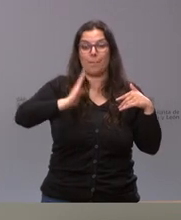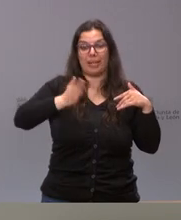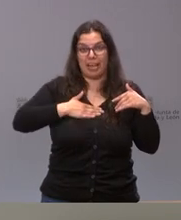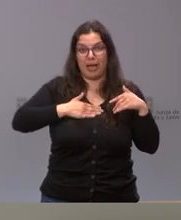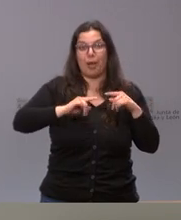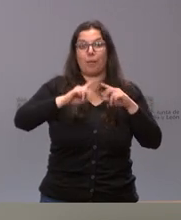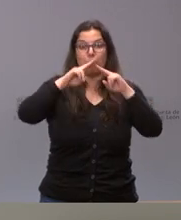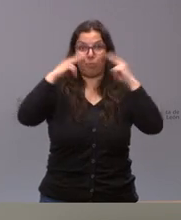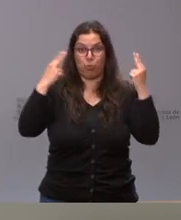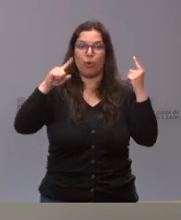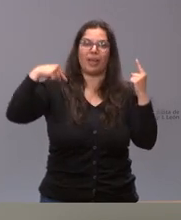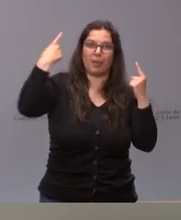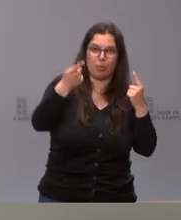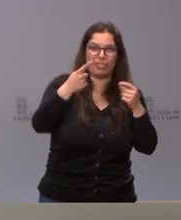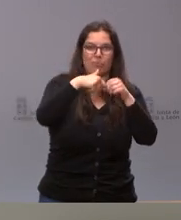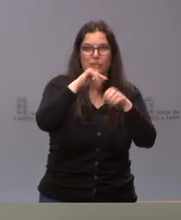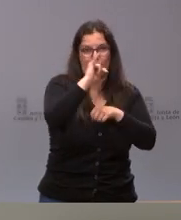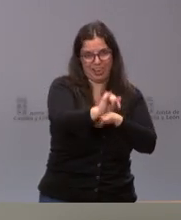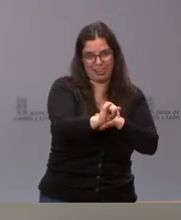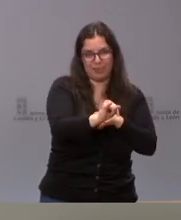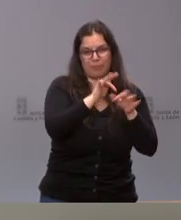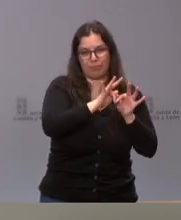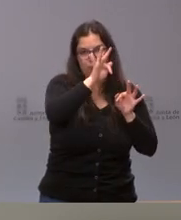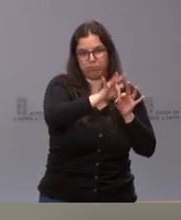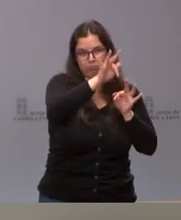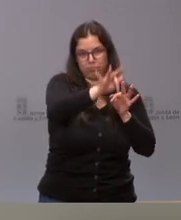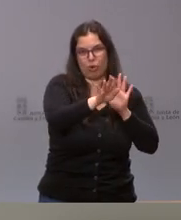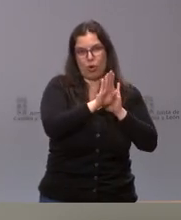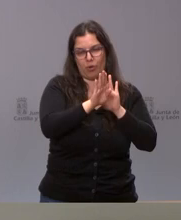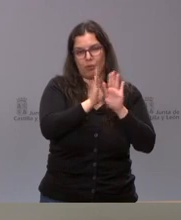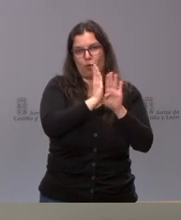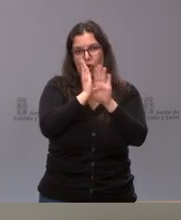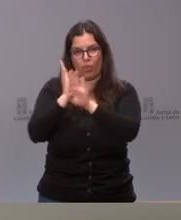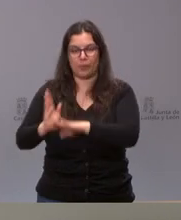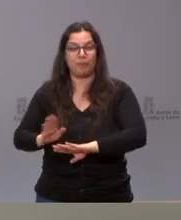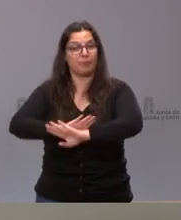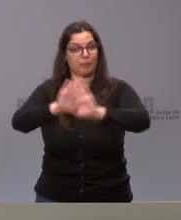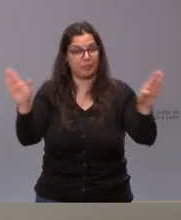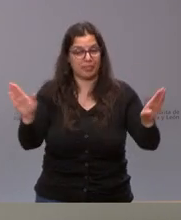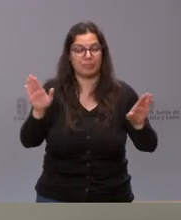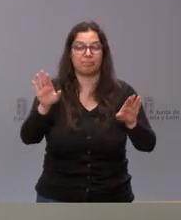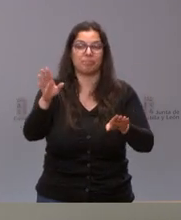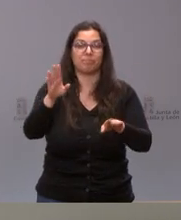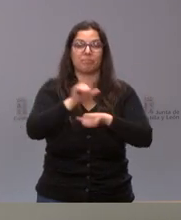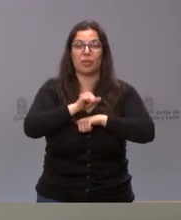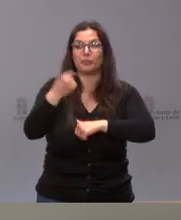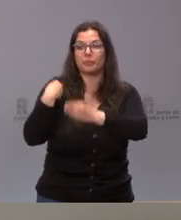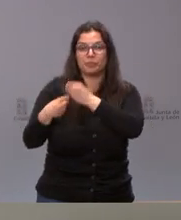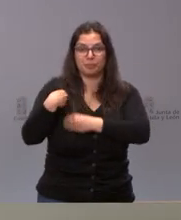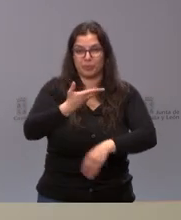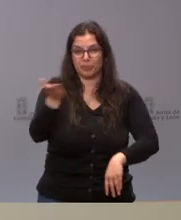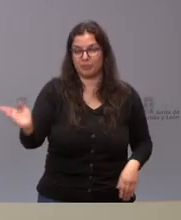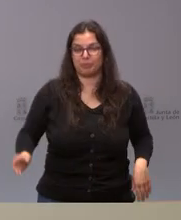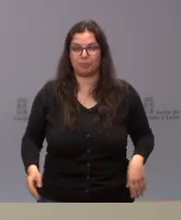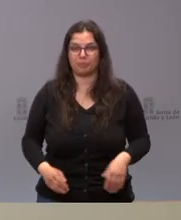publicarlo y luego proceder a las correspondientes designaciones a algo que haremos en la próxima semana. Y, sin más, pues estamos a la espera de sus preguntas para lo que este menoporte no formular.